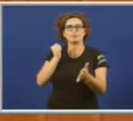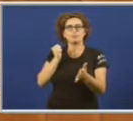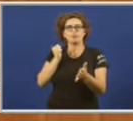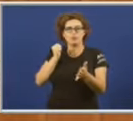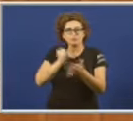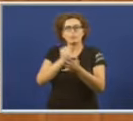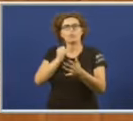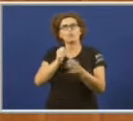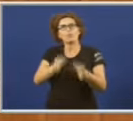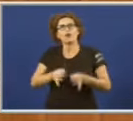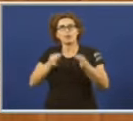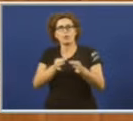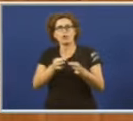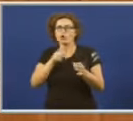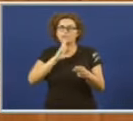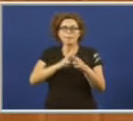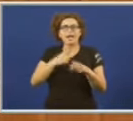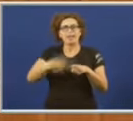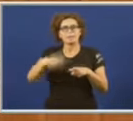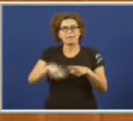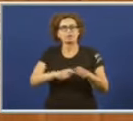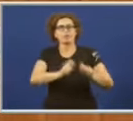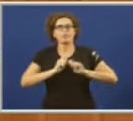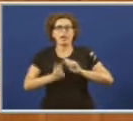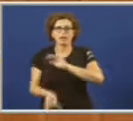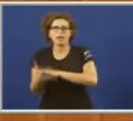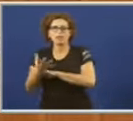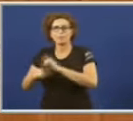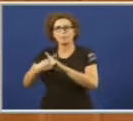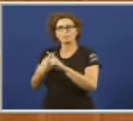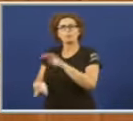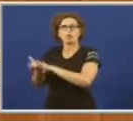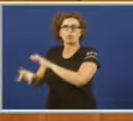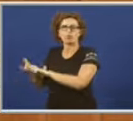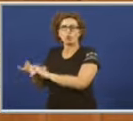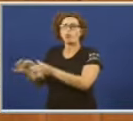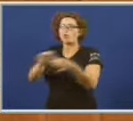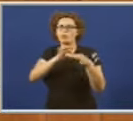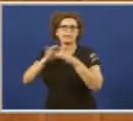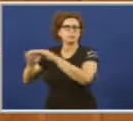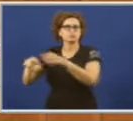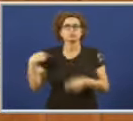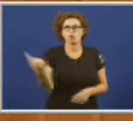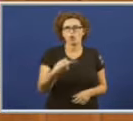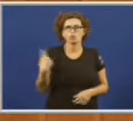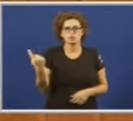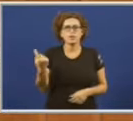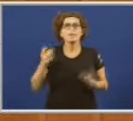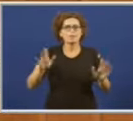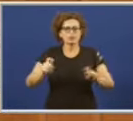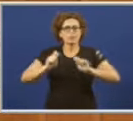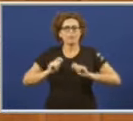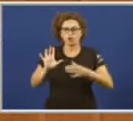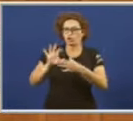maneira ritual, senón como elementos de creación e de producción, que nos unen entre nos, sí, mas que tamén nos